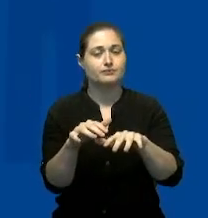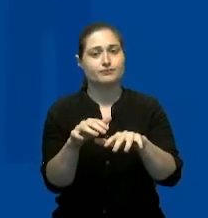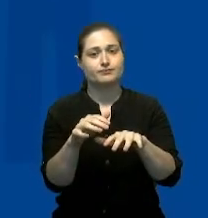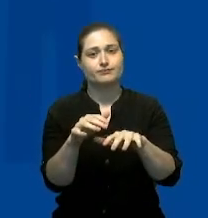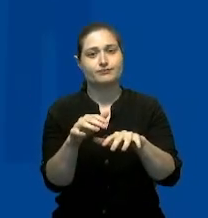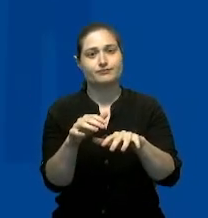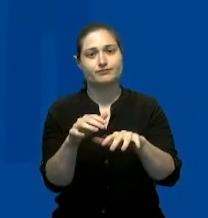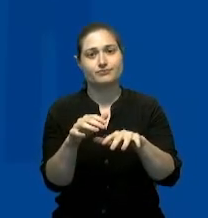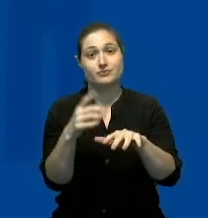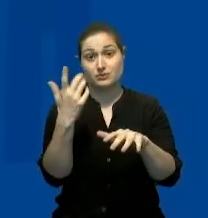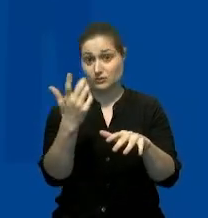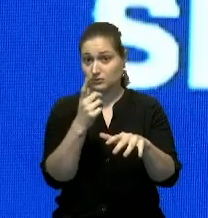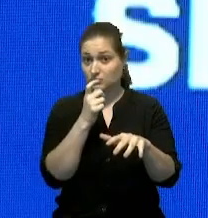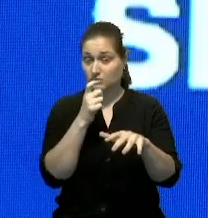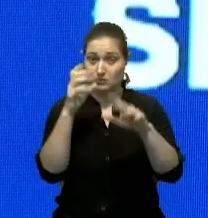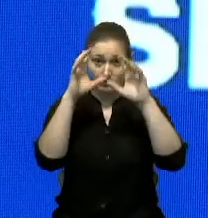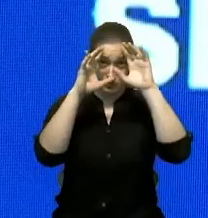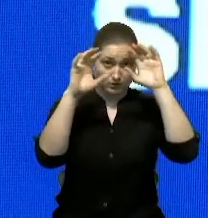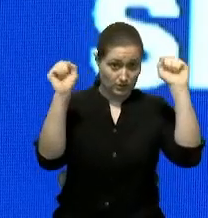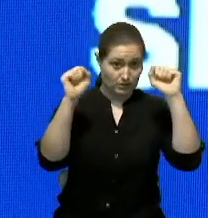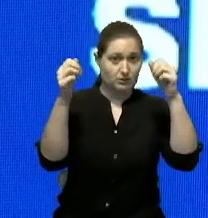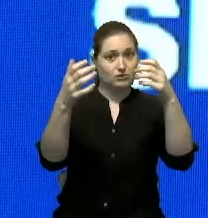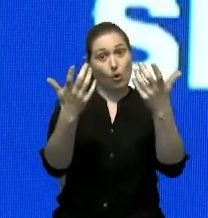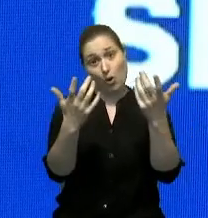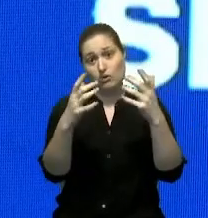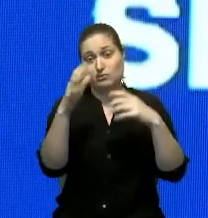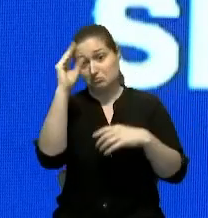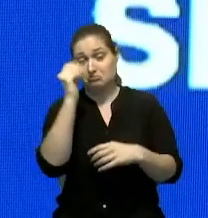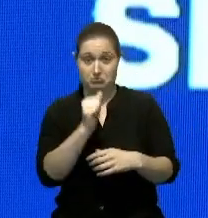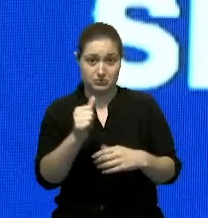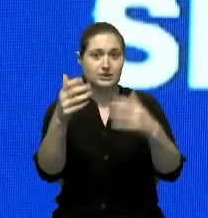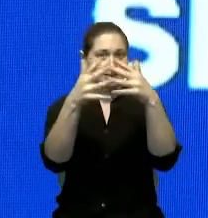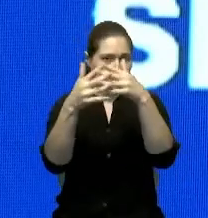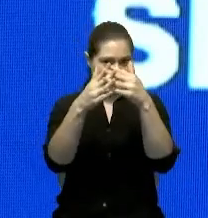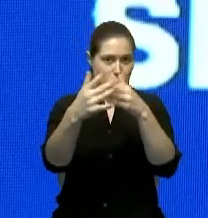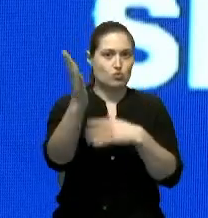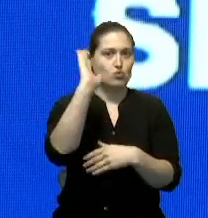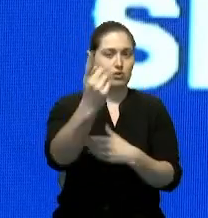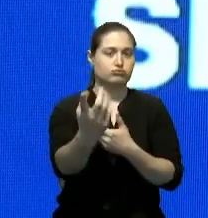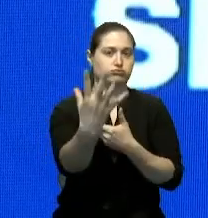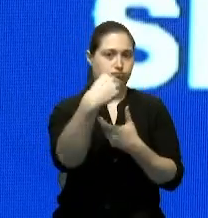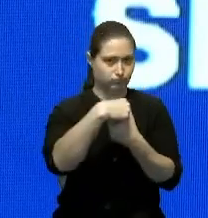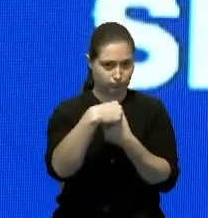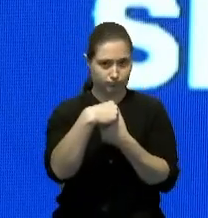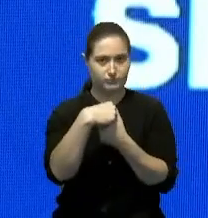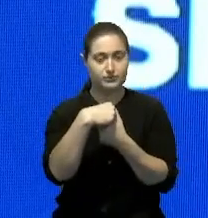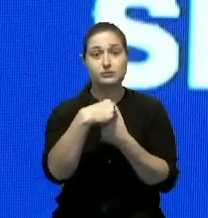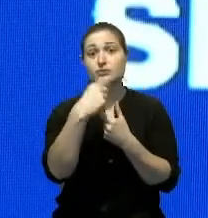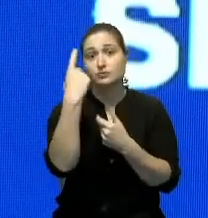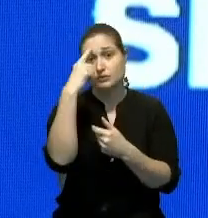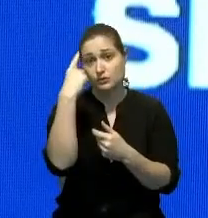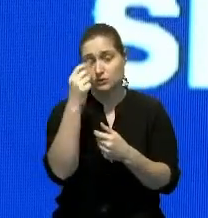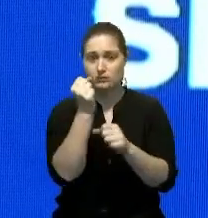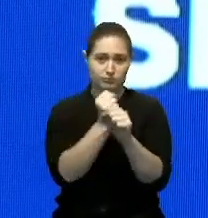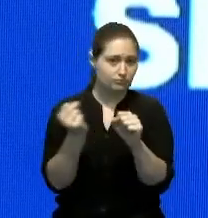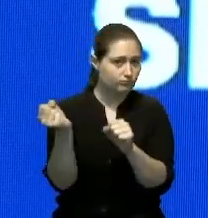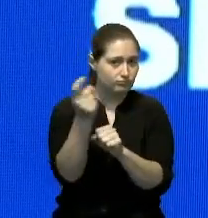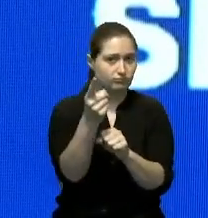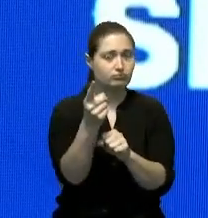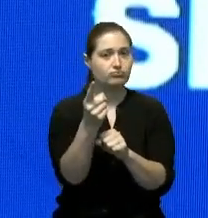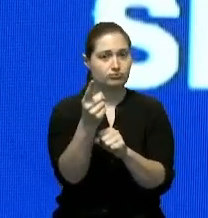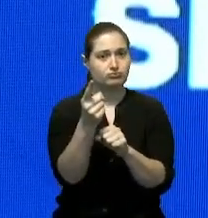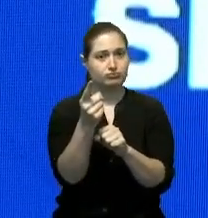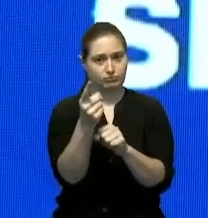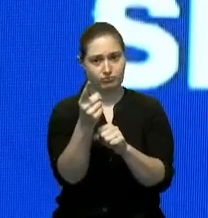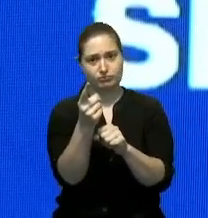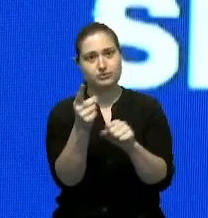presidente o presidenta de Estados Unidos para el próximo año así como todos los presidentes de